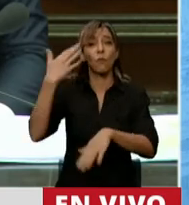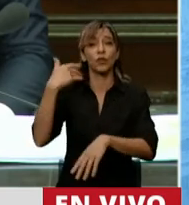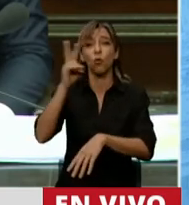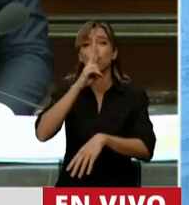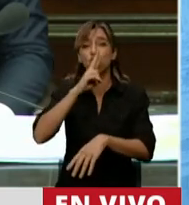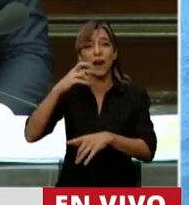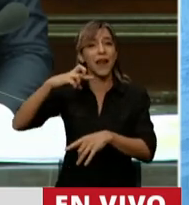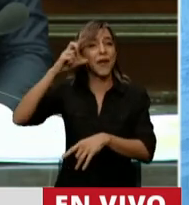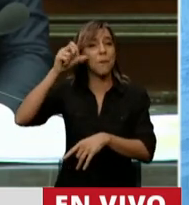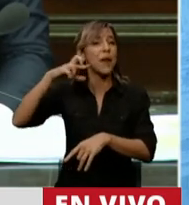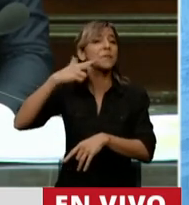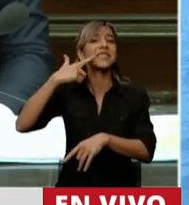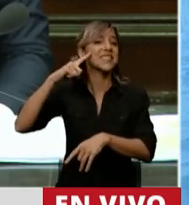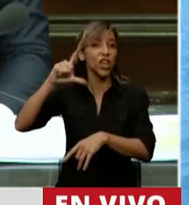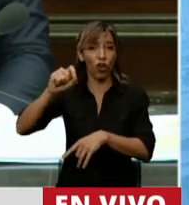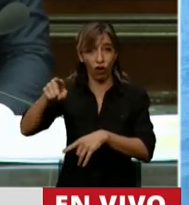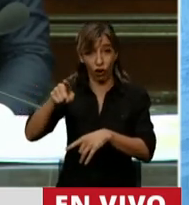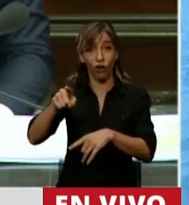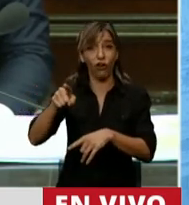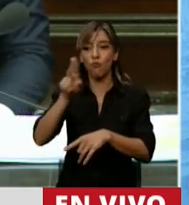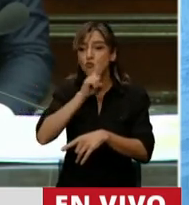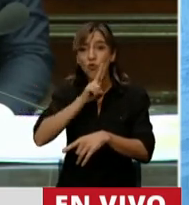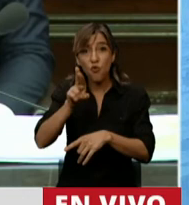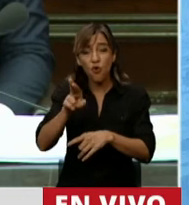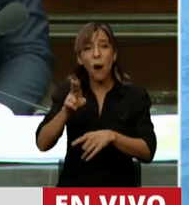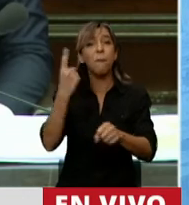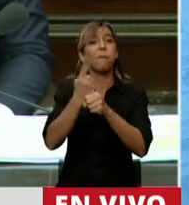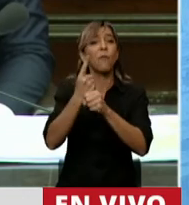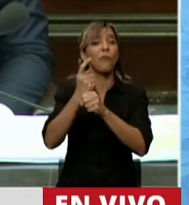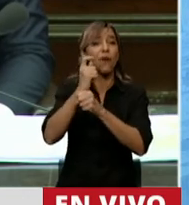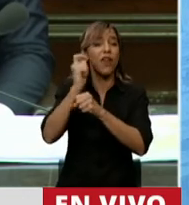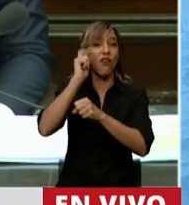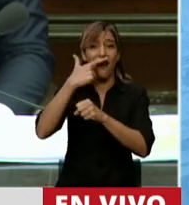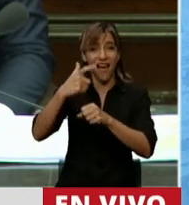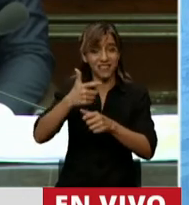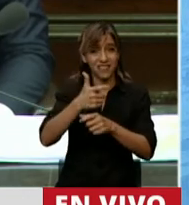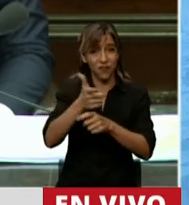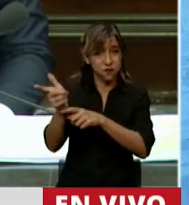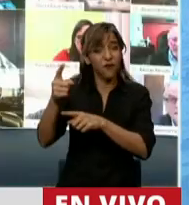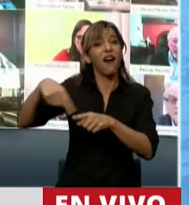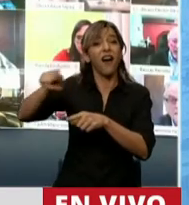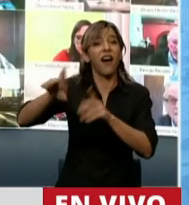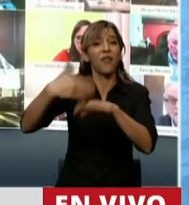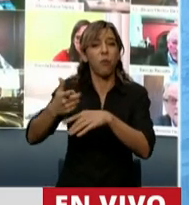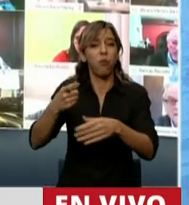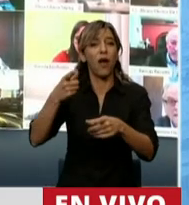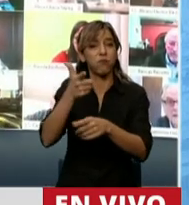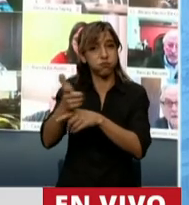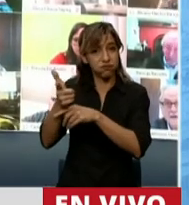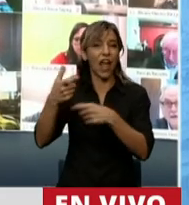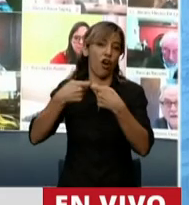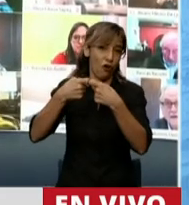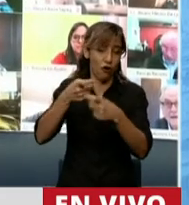arrastrándolas por el piso después de haberlas agaciado y de haberle metido balas de goma. Recuerdo a los